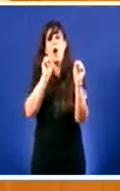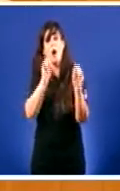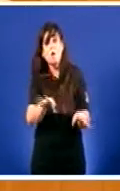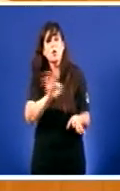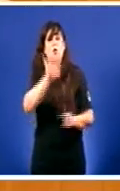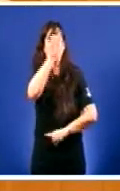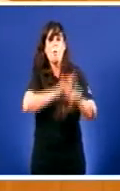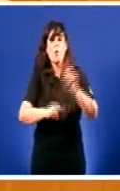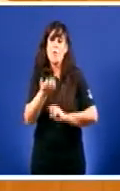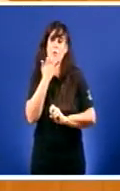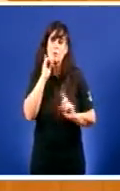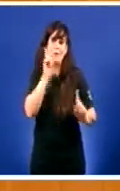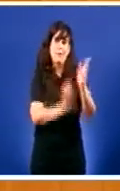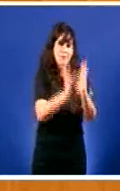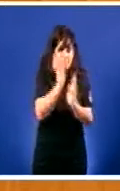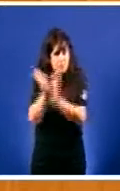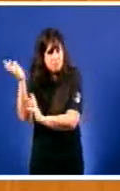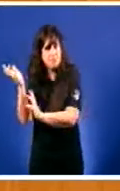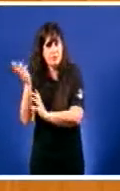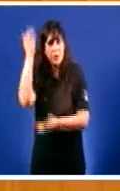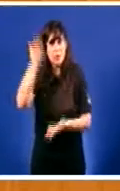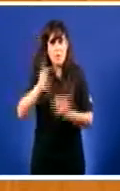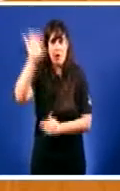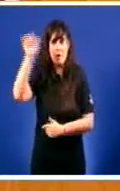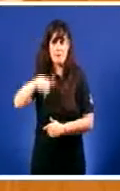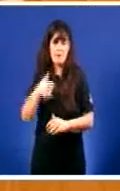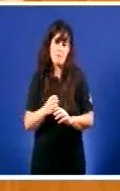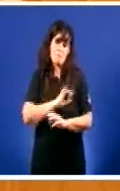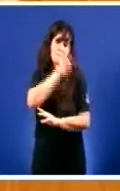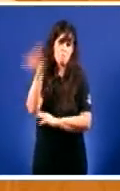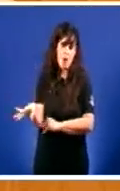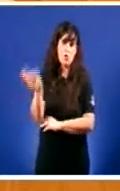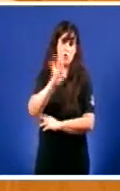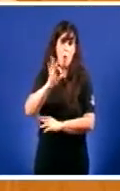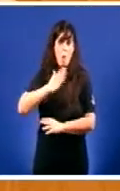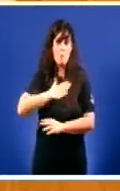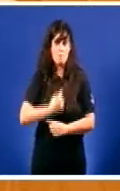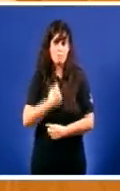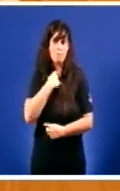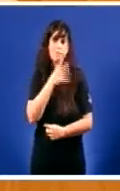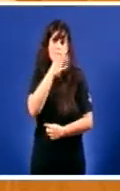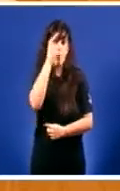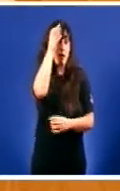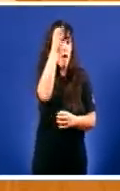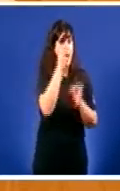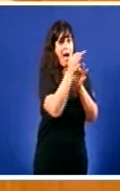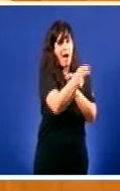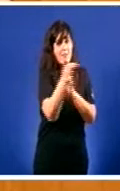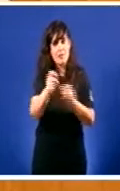problemas dos lumes en moita maior medida que en outros países Ou a perda de patrimonio pola destrucción de aldeas e outras